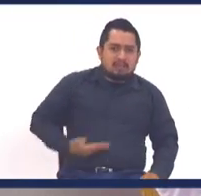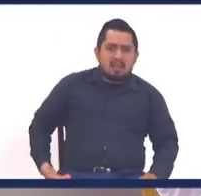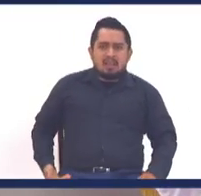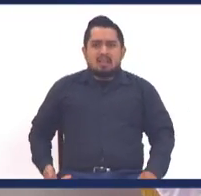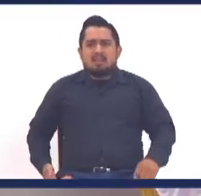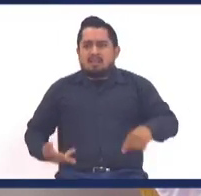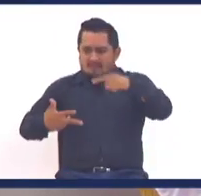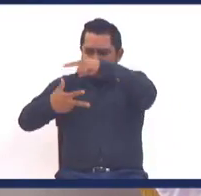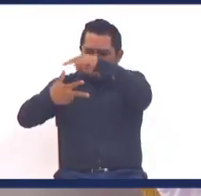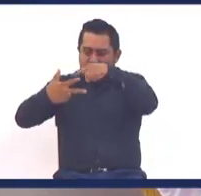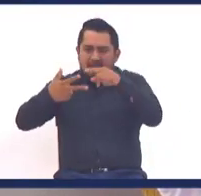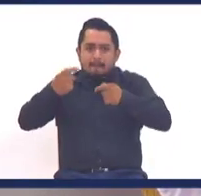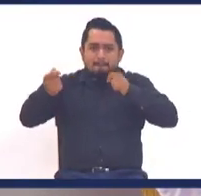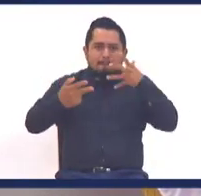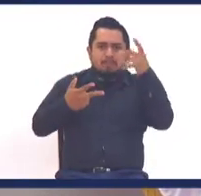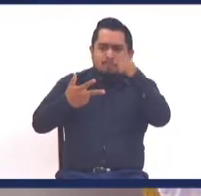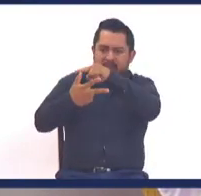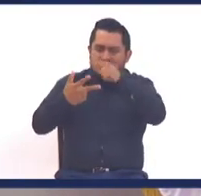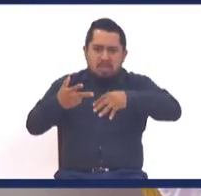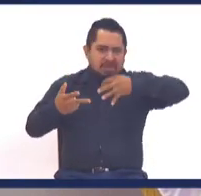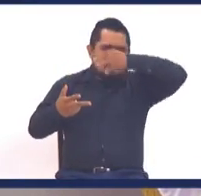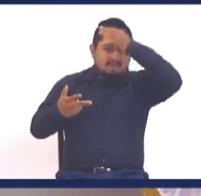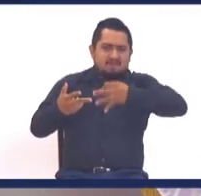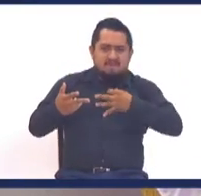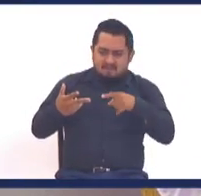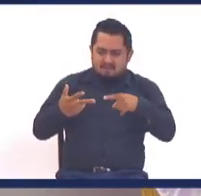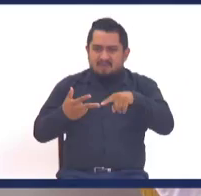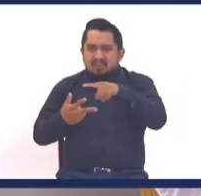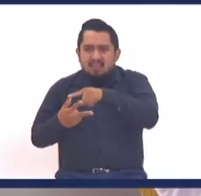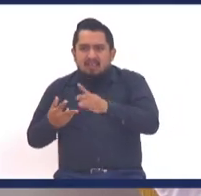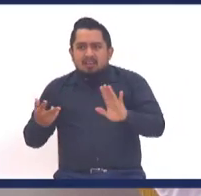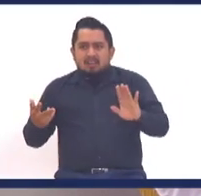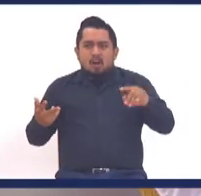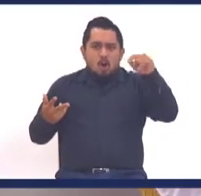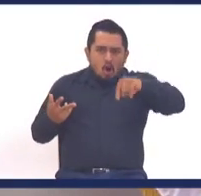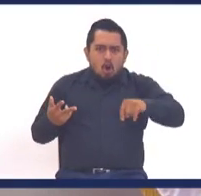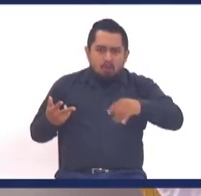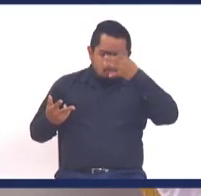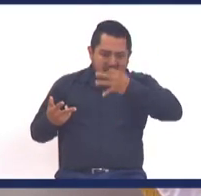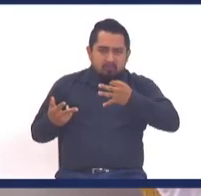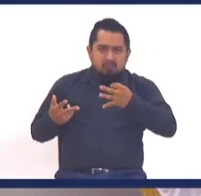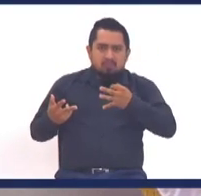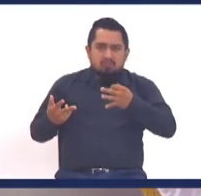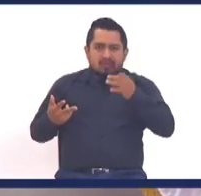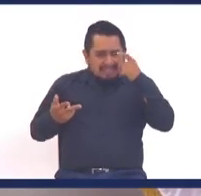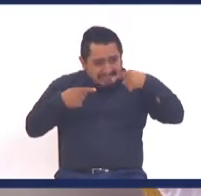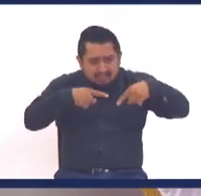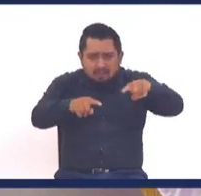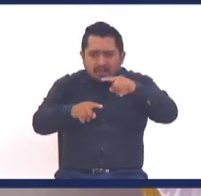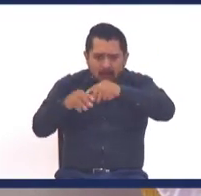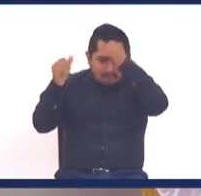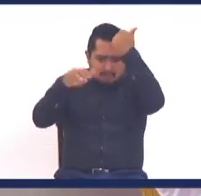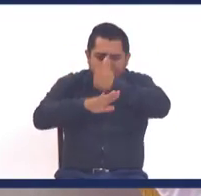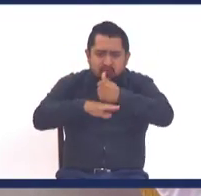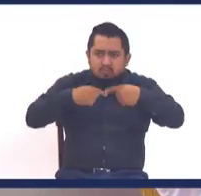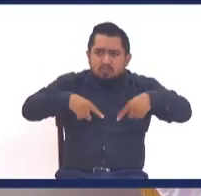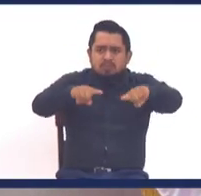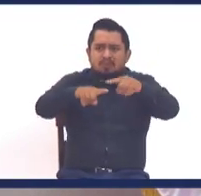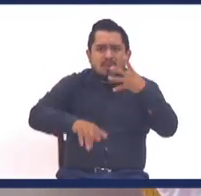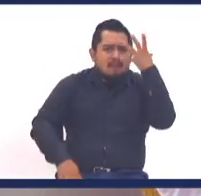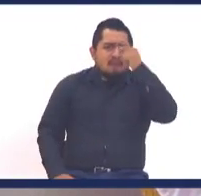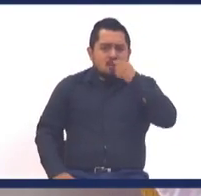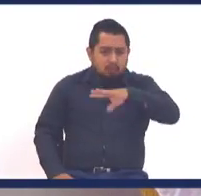el legislativo, el judicial, se comportan, como tendrían que comportarse, como lo están haciendo hoy, si lo hacen siempre, ¿sabe que vamos a tener? Un país